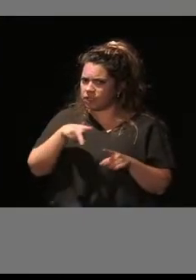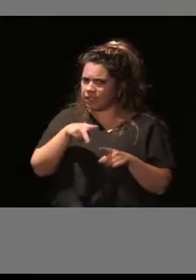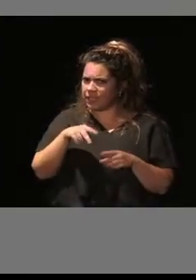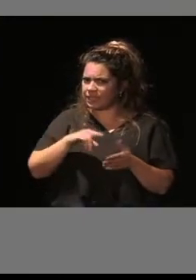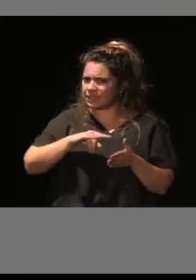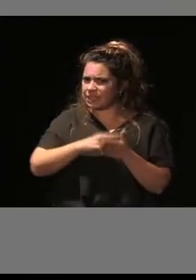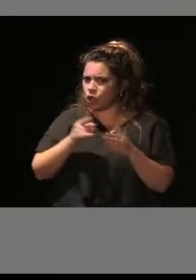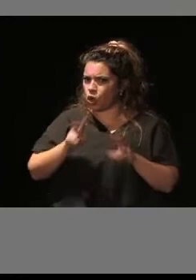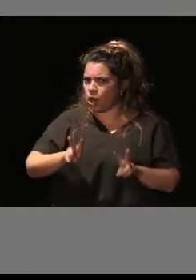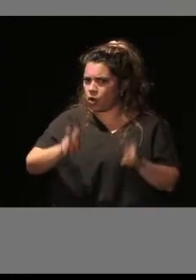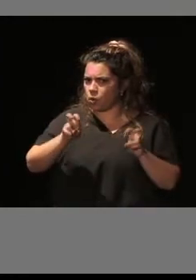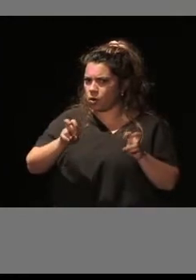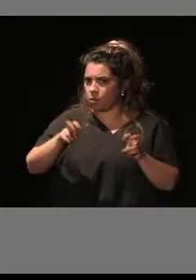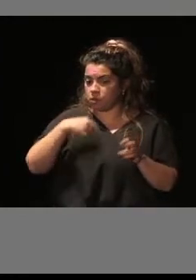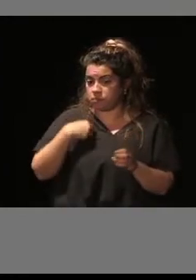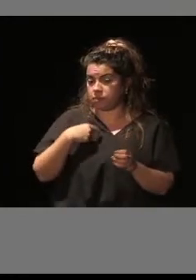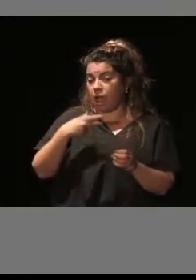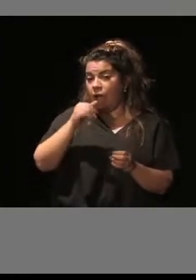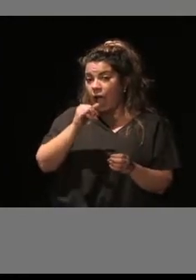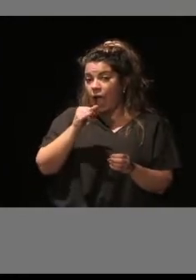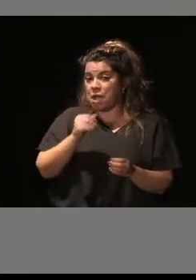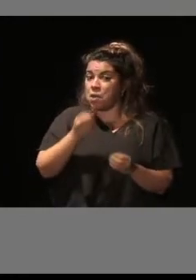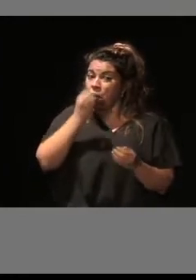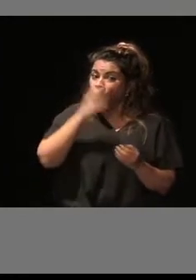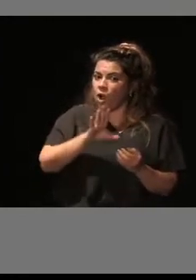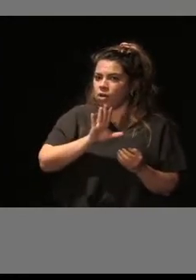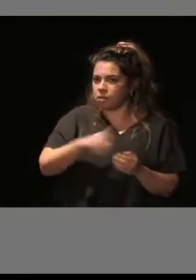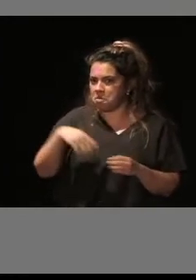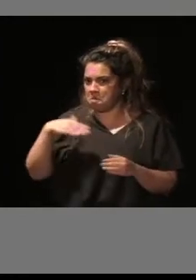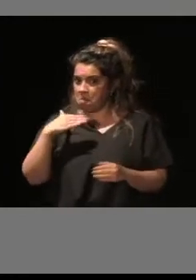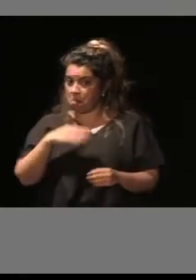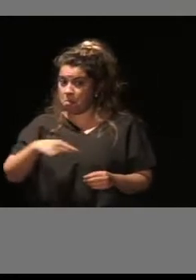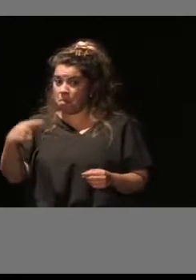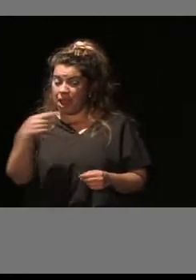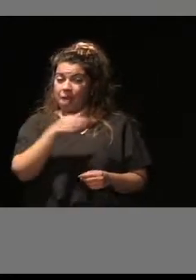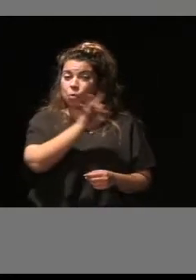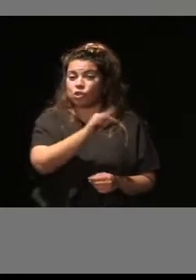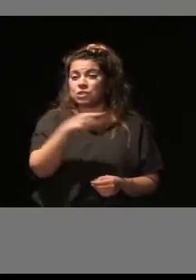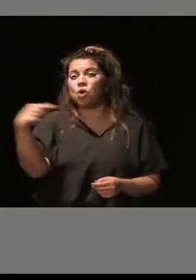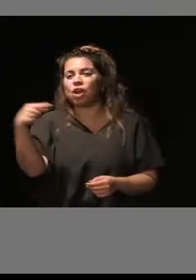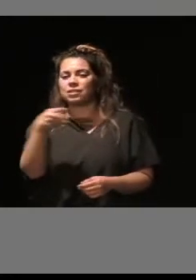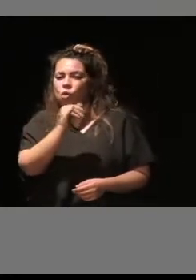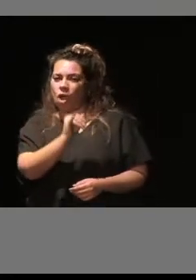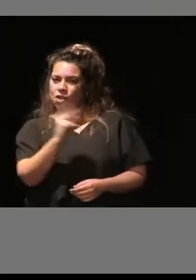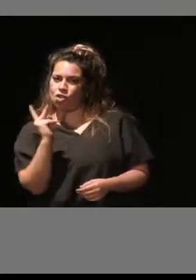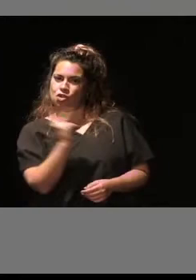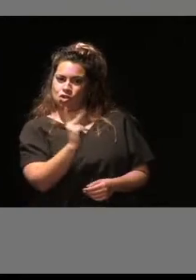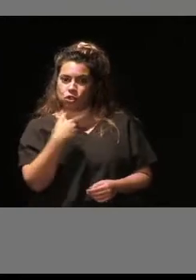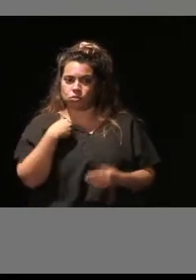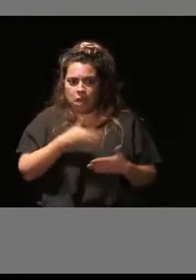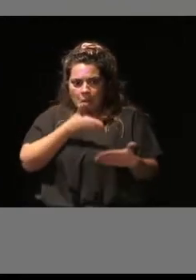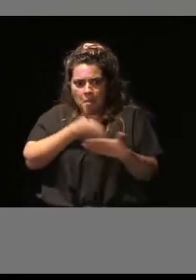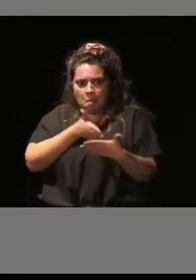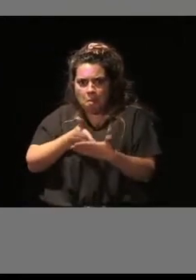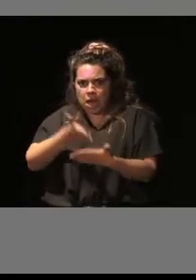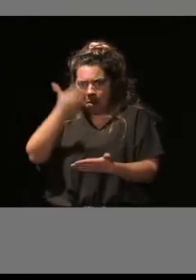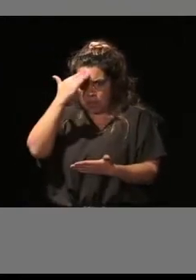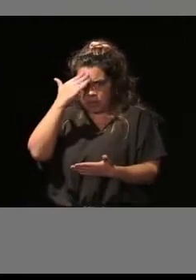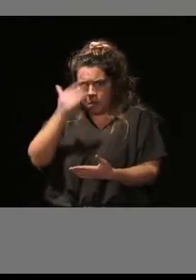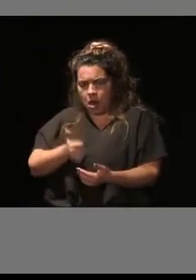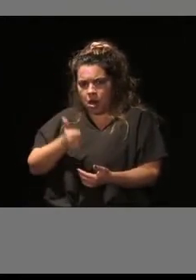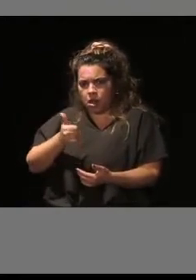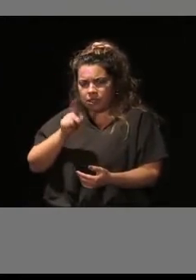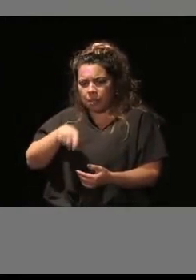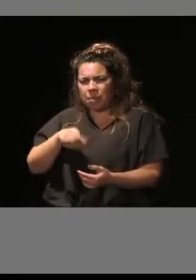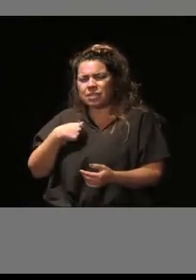su cara y su cruz, mientras que para algunos han supuesto una auténtica barrera, para otros es el principal medio de